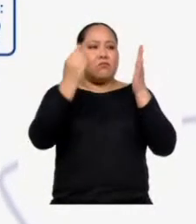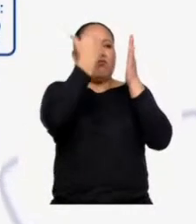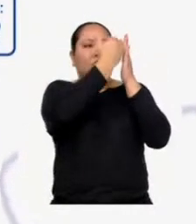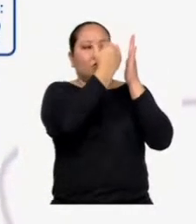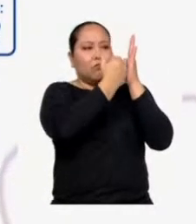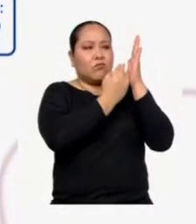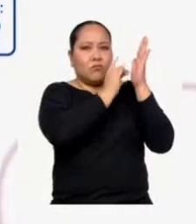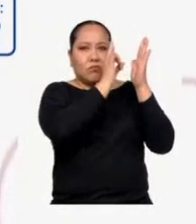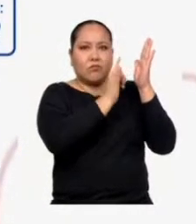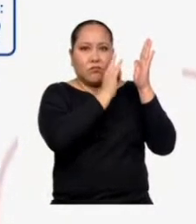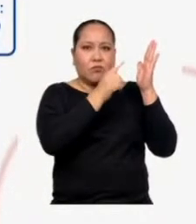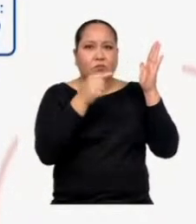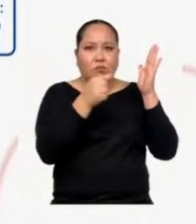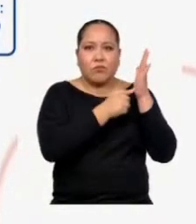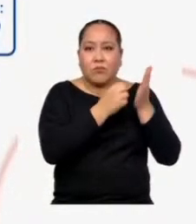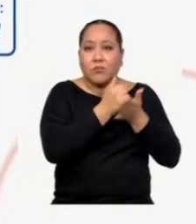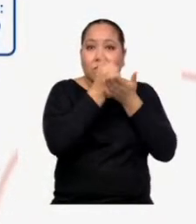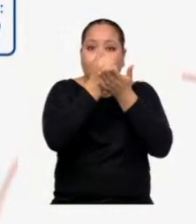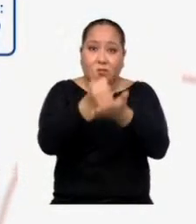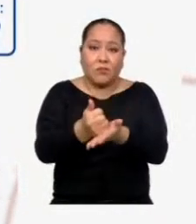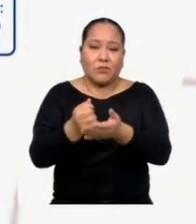es necesario tenerlo a la mano.